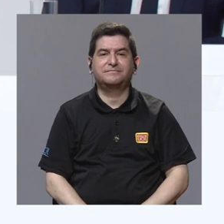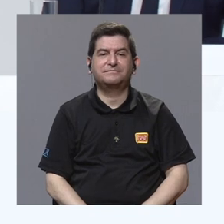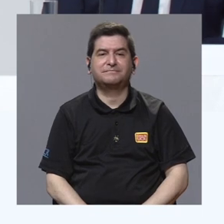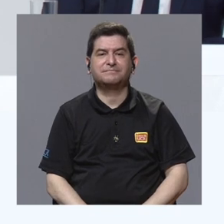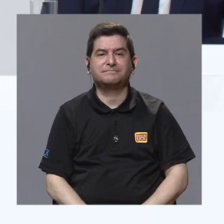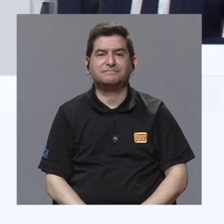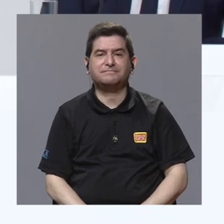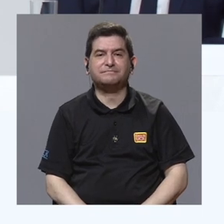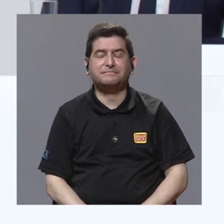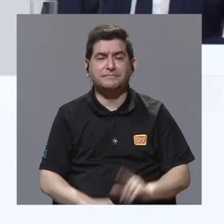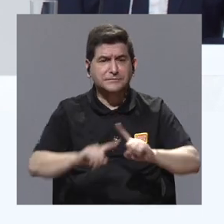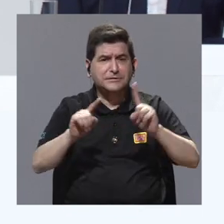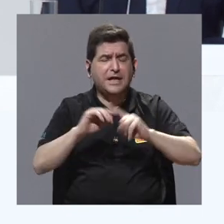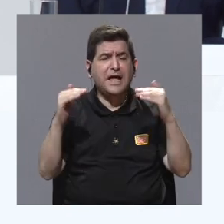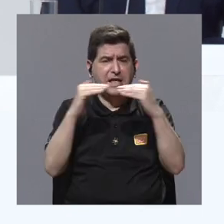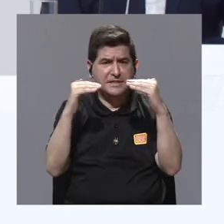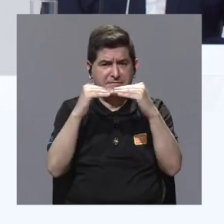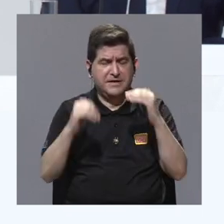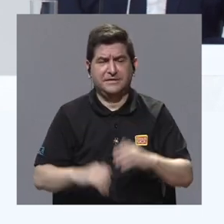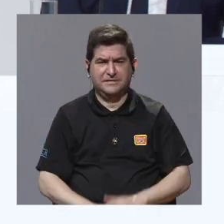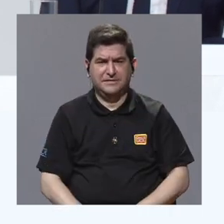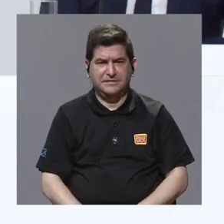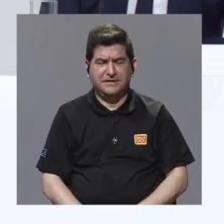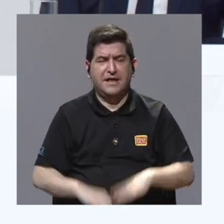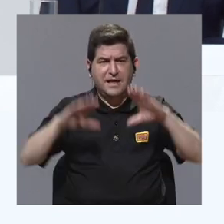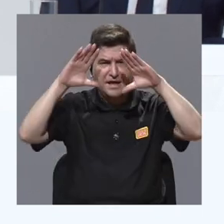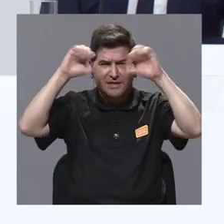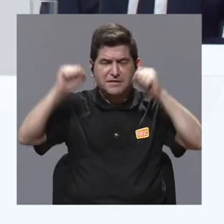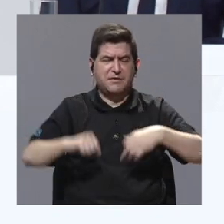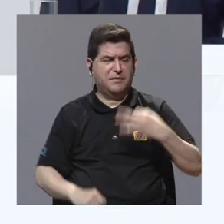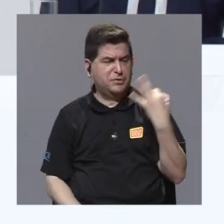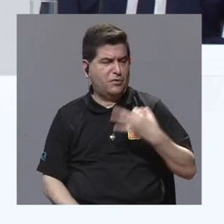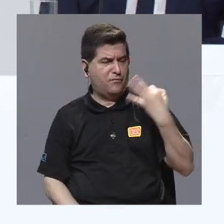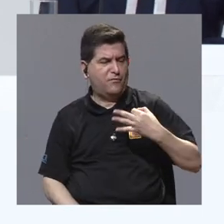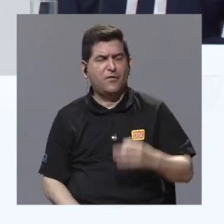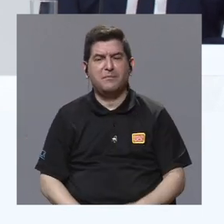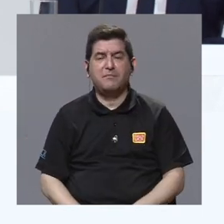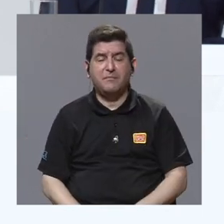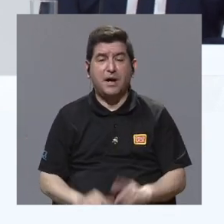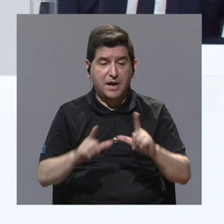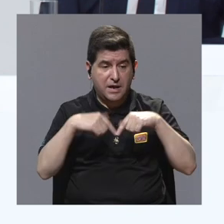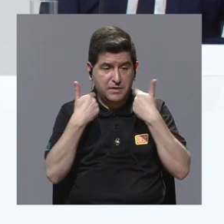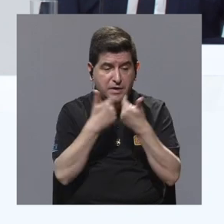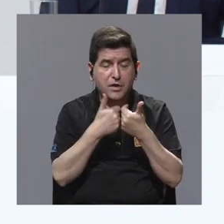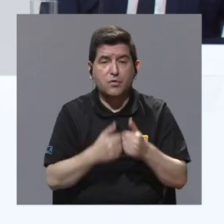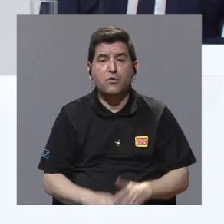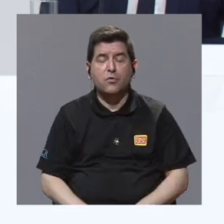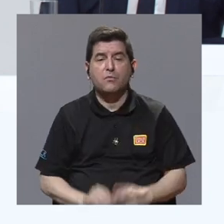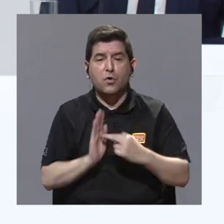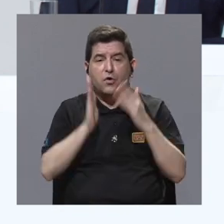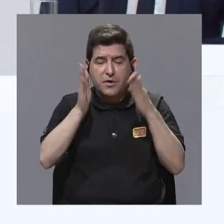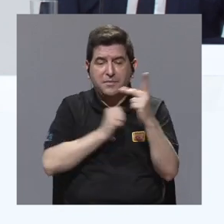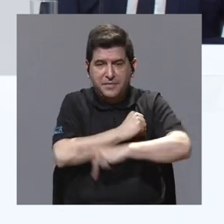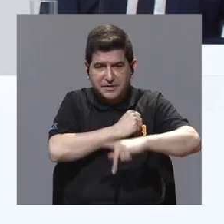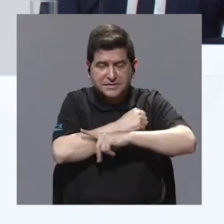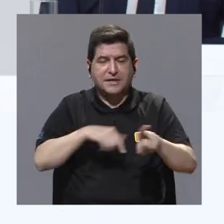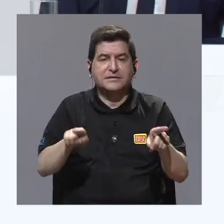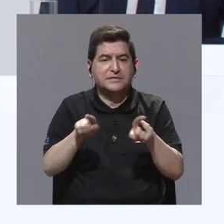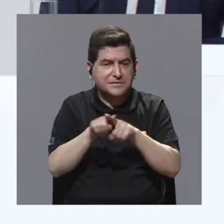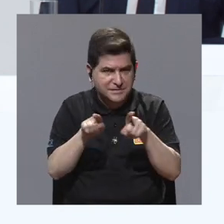en diferentes niveles, la diplomacia más formal, digamos, del cuerpo diplomático de un país, pero también